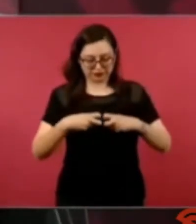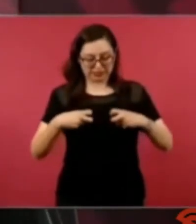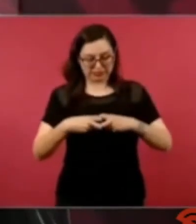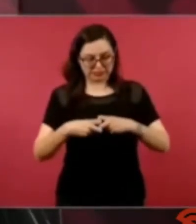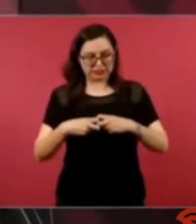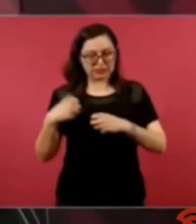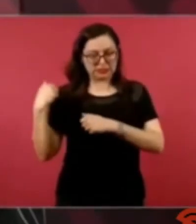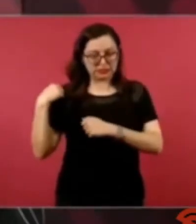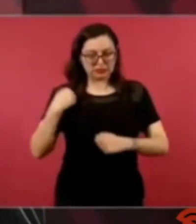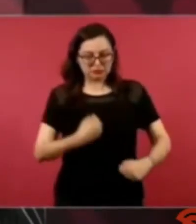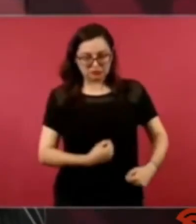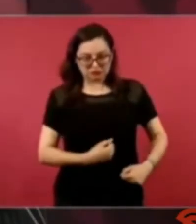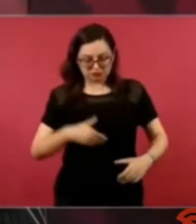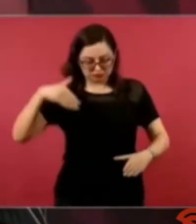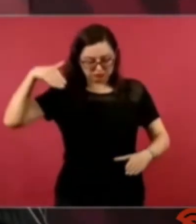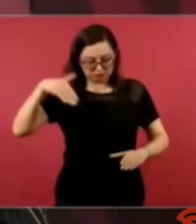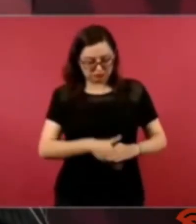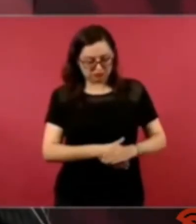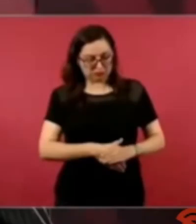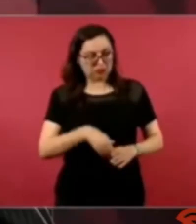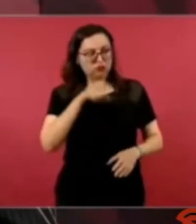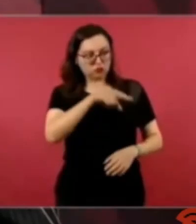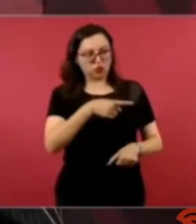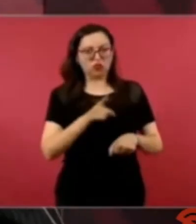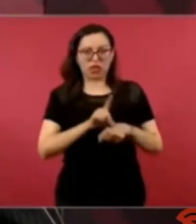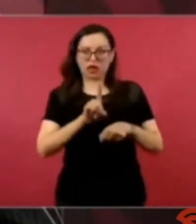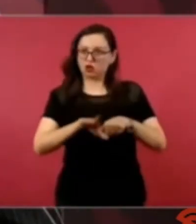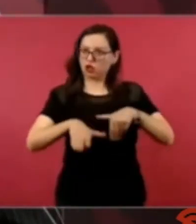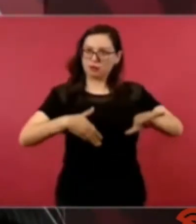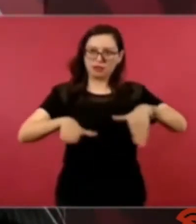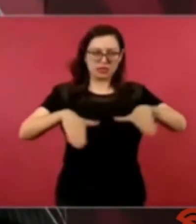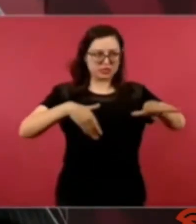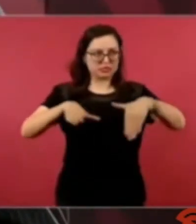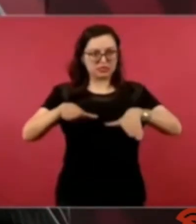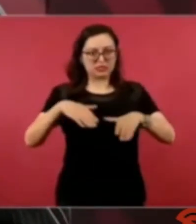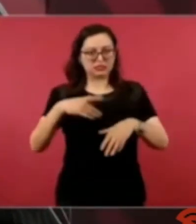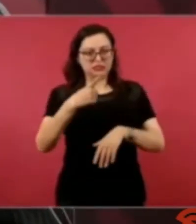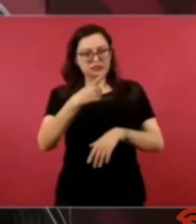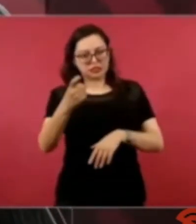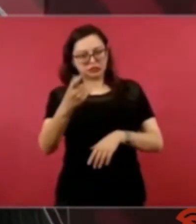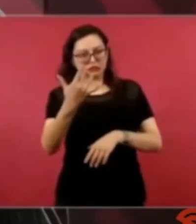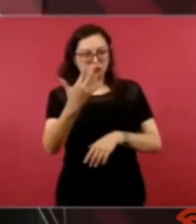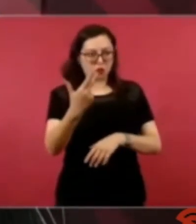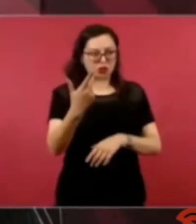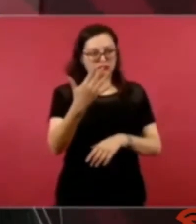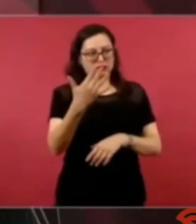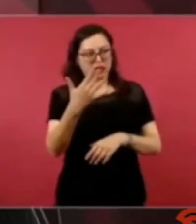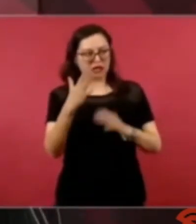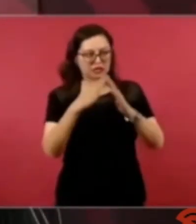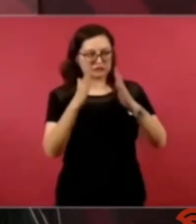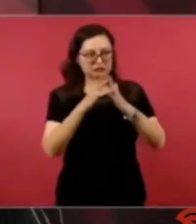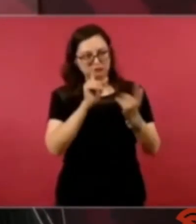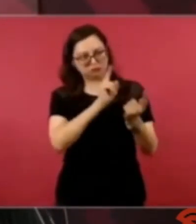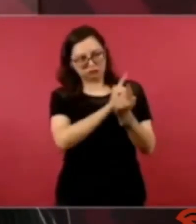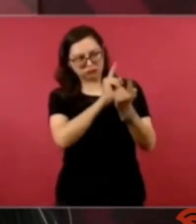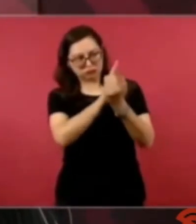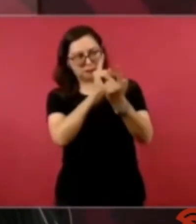150 200 casas diarias soy fulano de tal